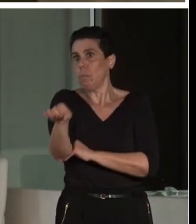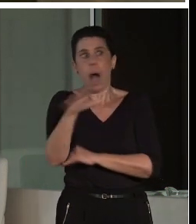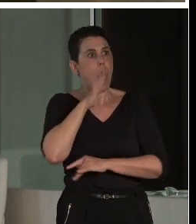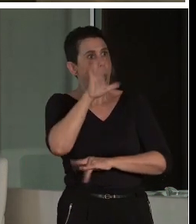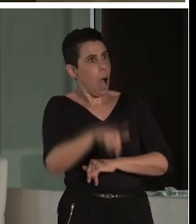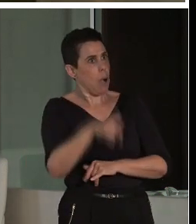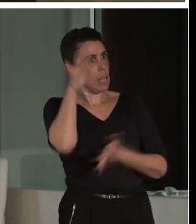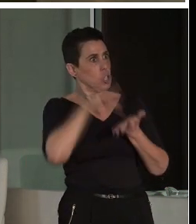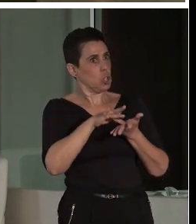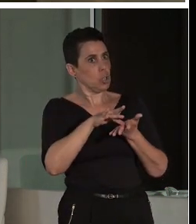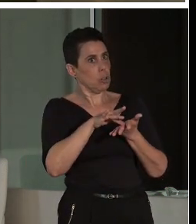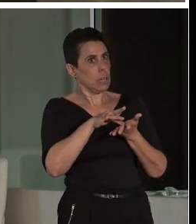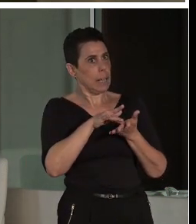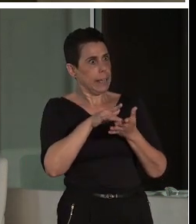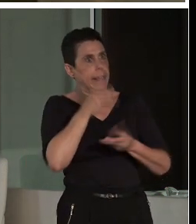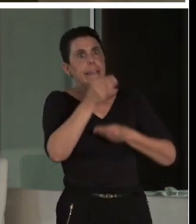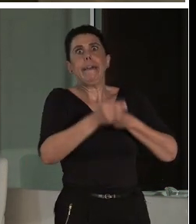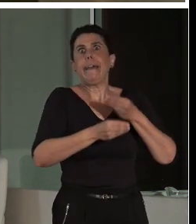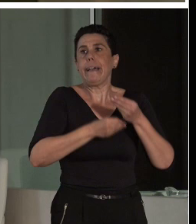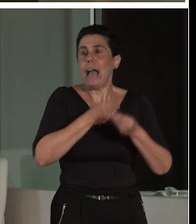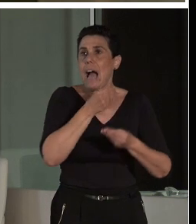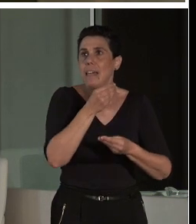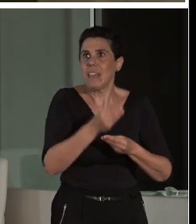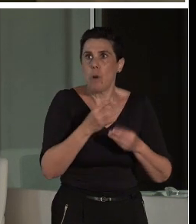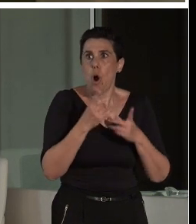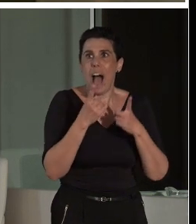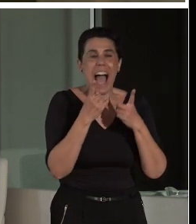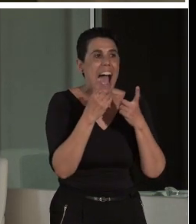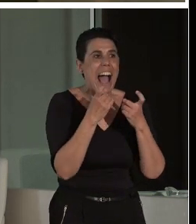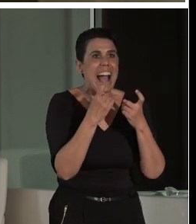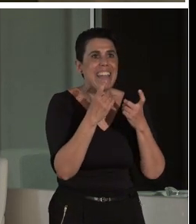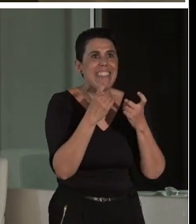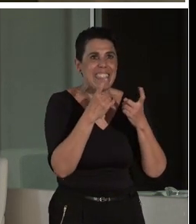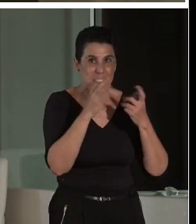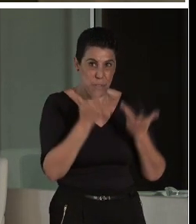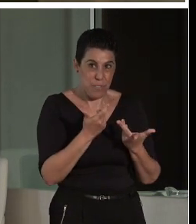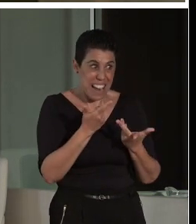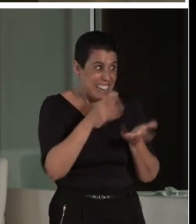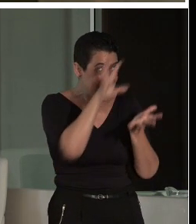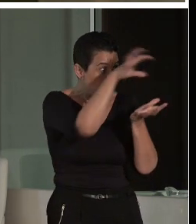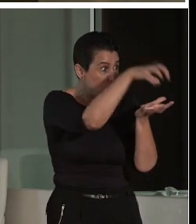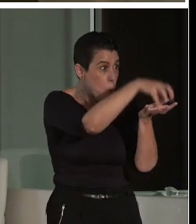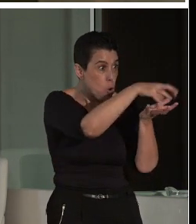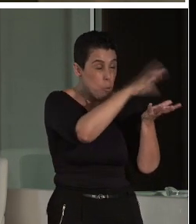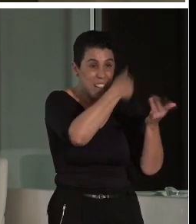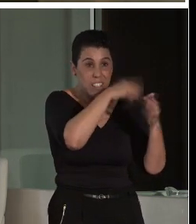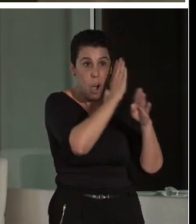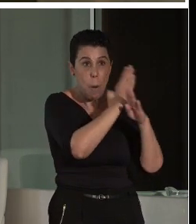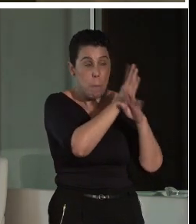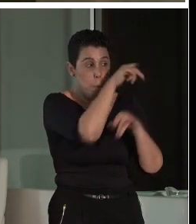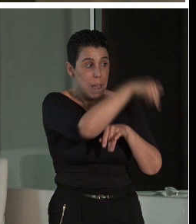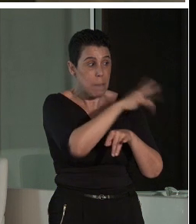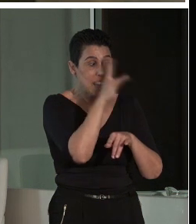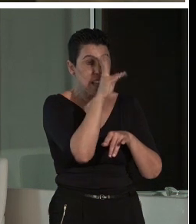cuando llegas a Mérida, cognitivamente, hacerte accesible dos mil años de historia. Con un problema,